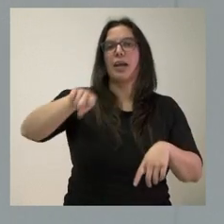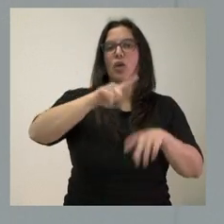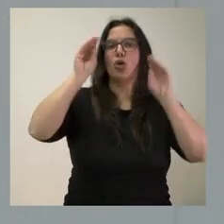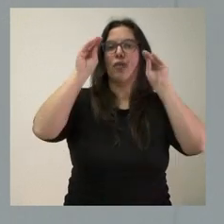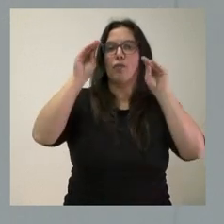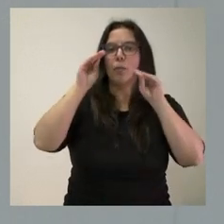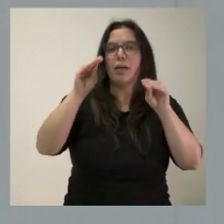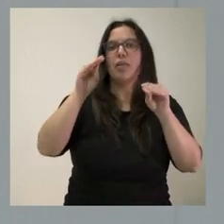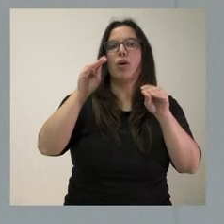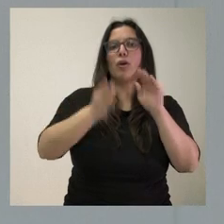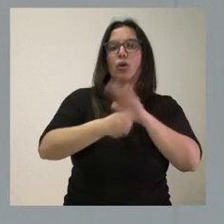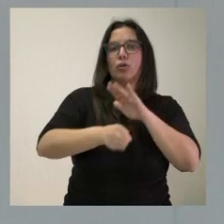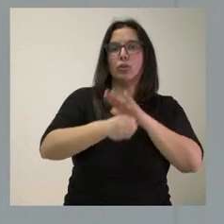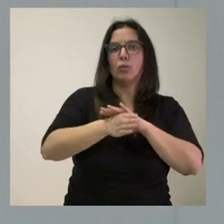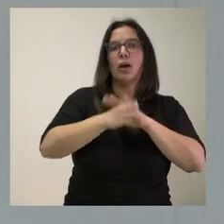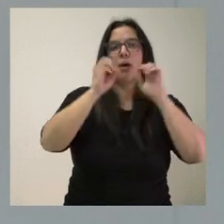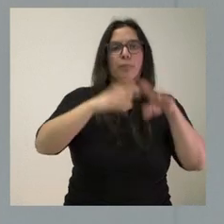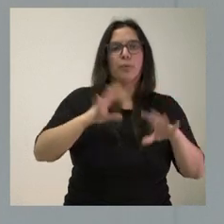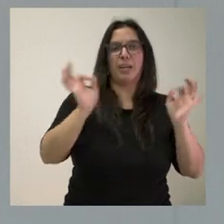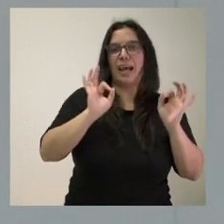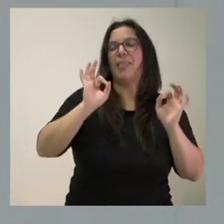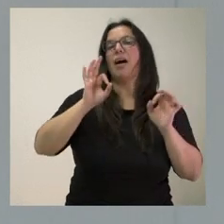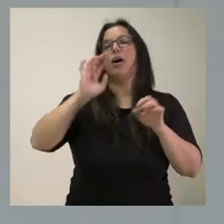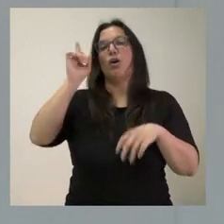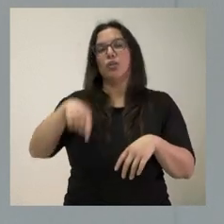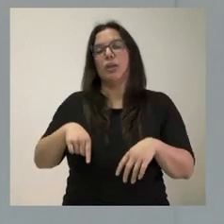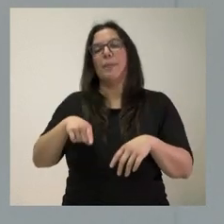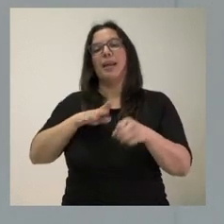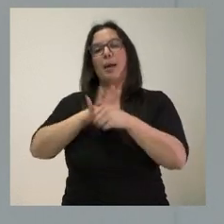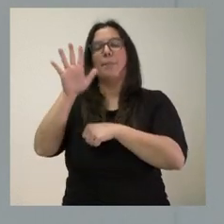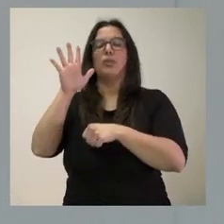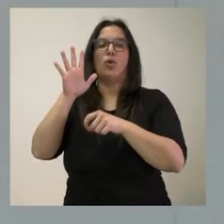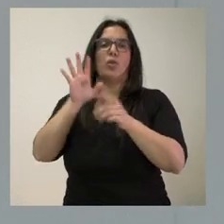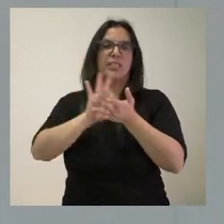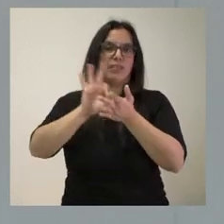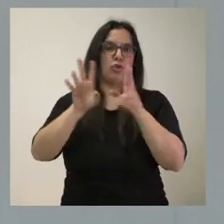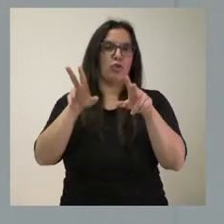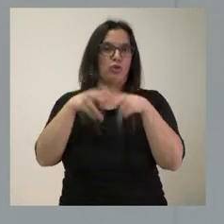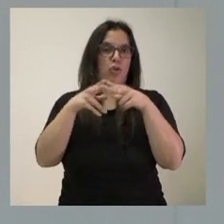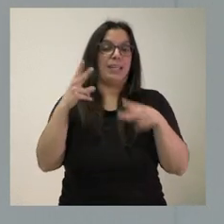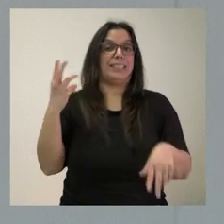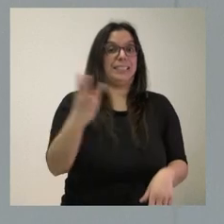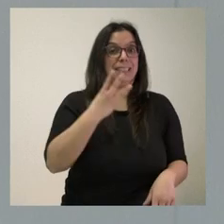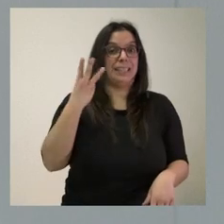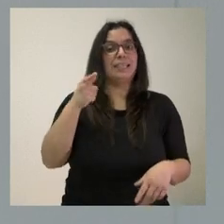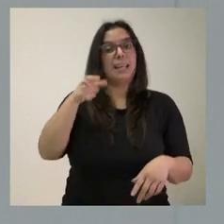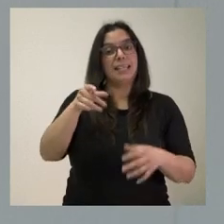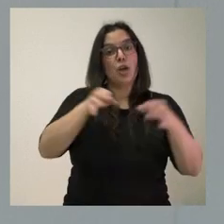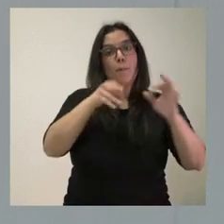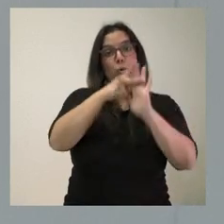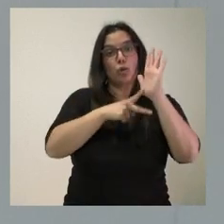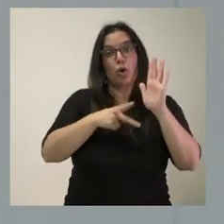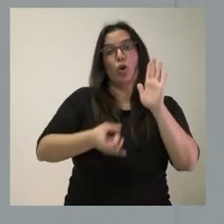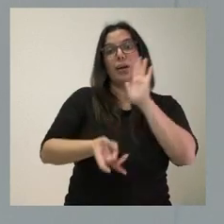centro educativo sin abandonar esa formación. Y lo tenían también en el ámbito de servicios sociales. Por tanto, esto está en vigor desde el año